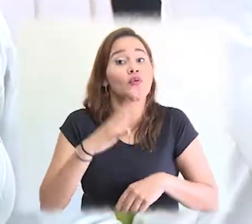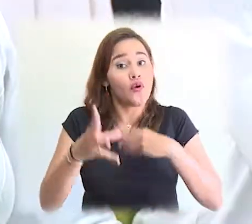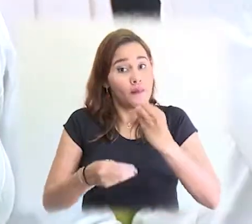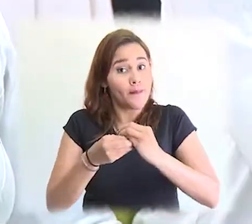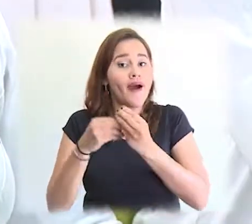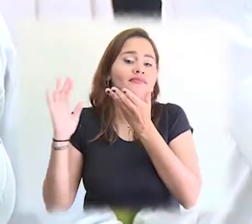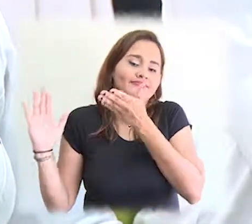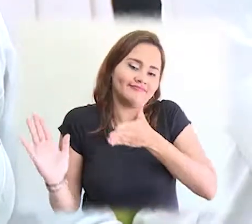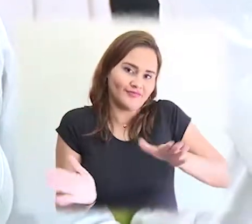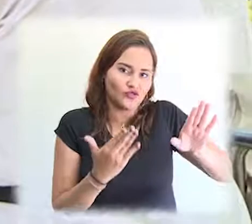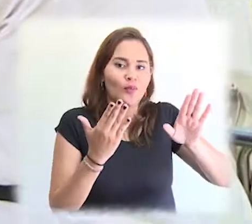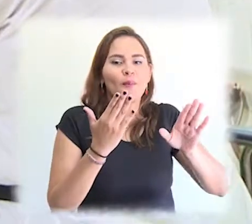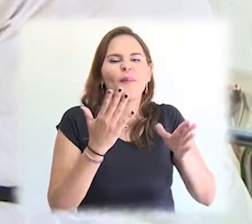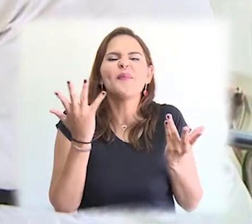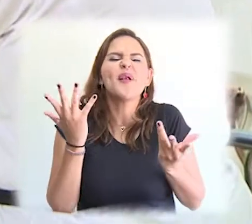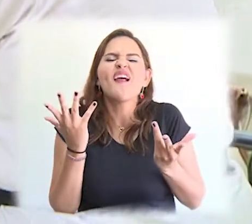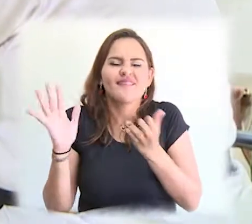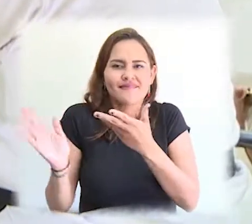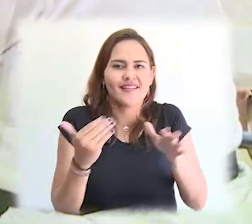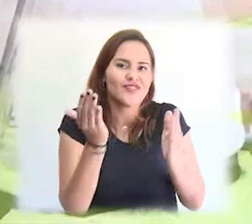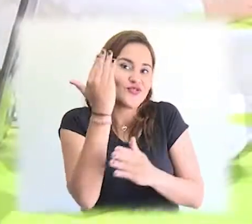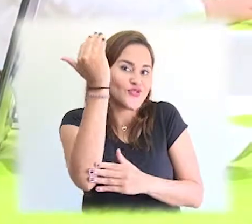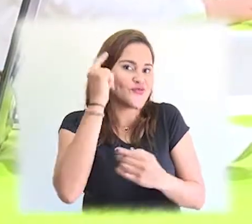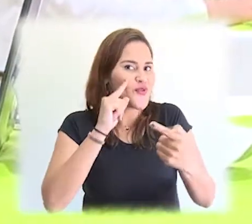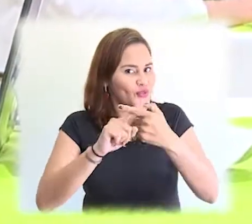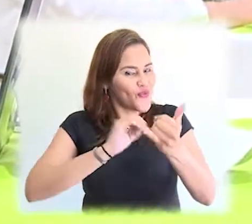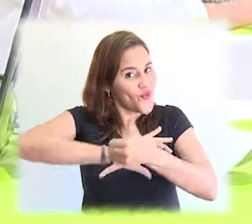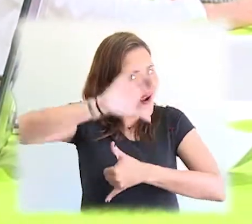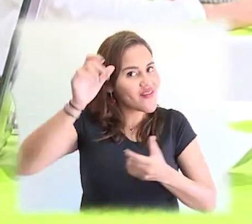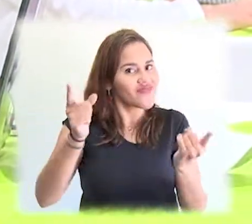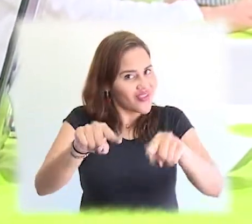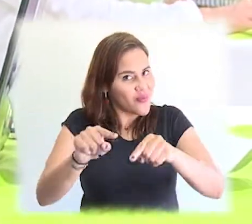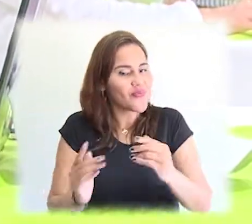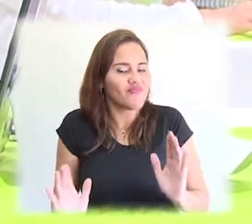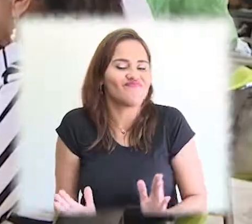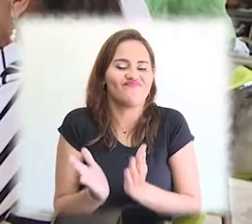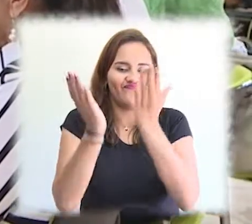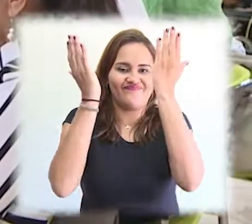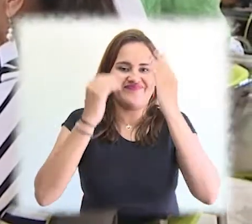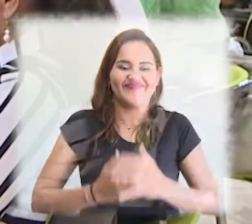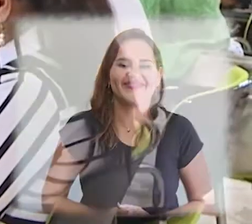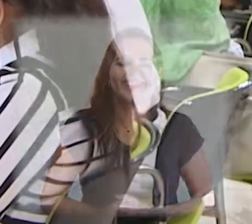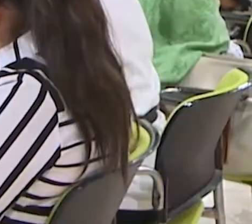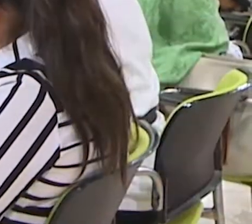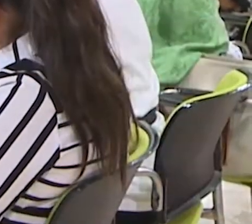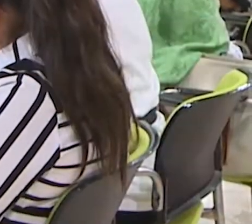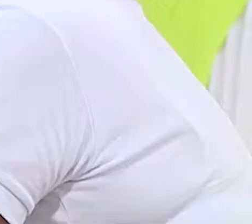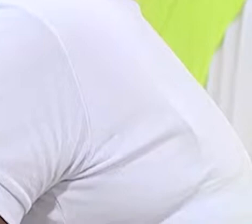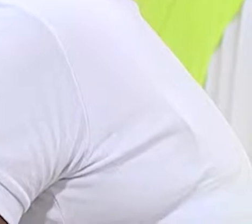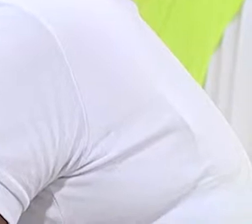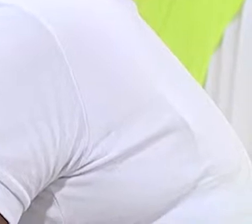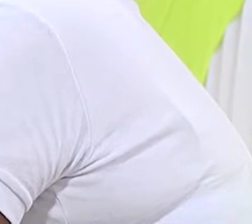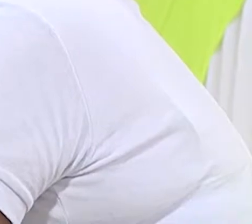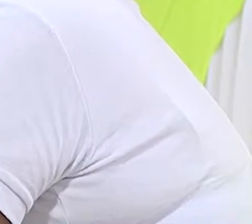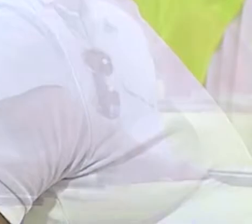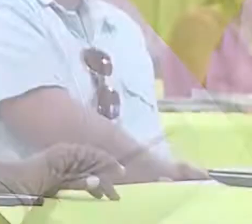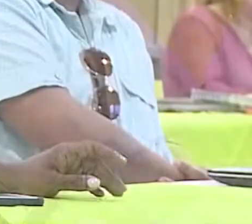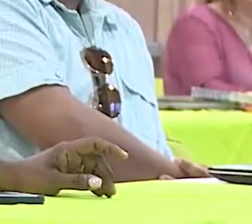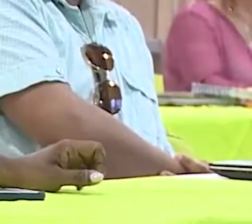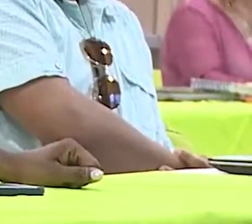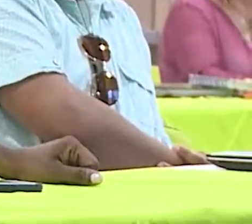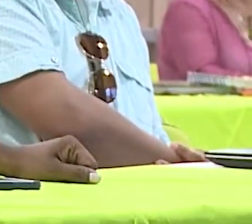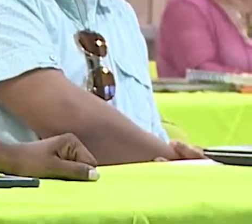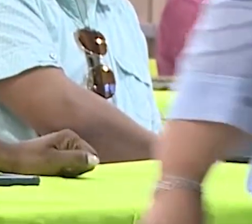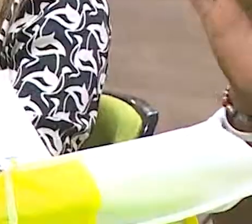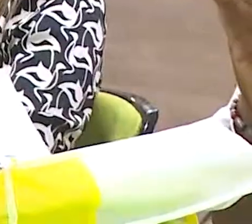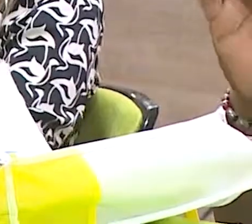planeación participativa del país y junto al Consejo Nacional de Planeación se acerca al territorio caribe a través de los consejeros